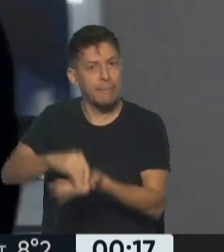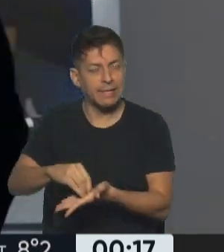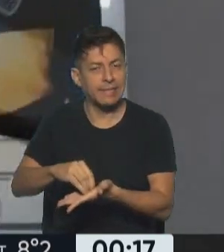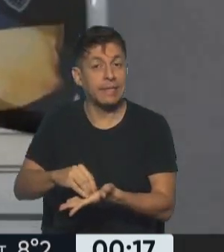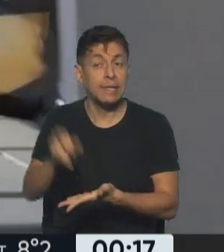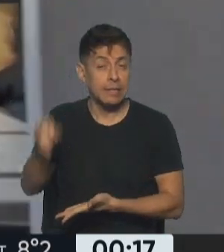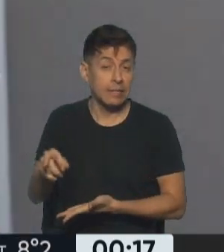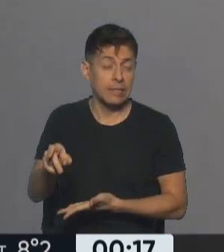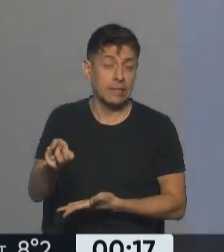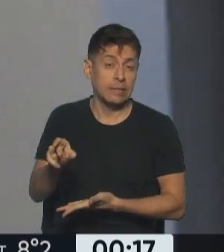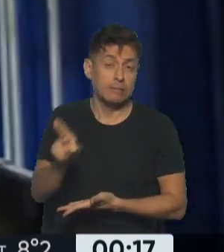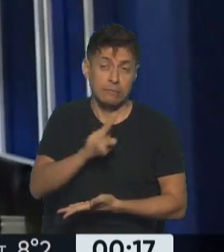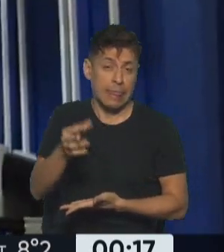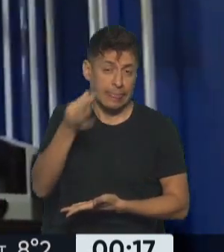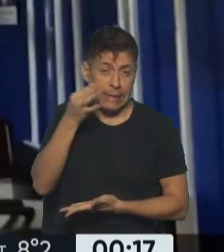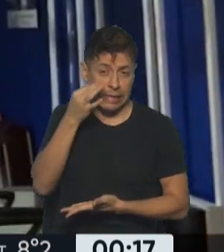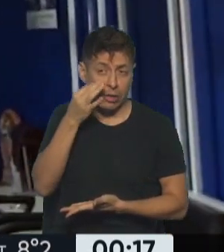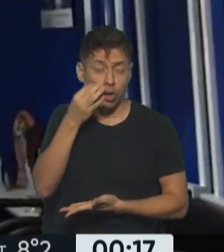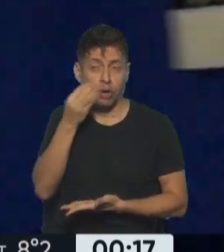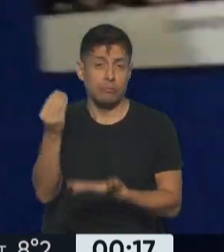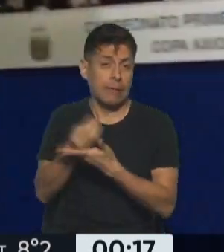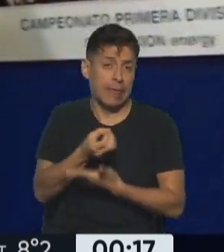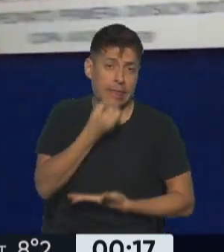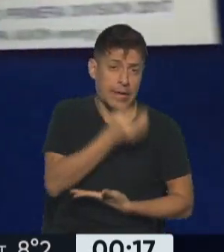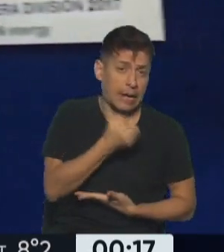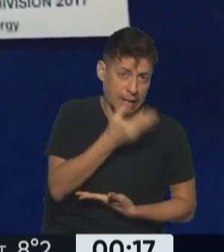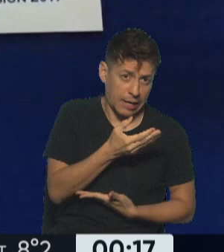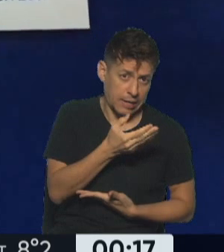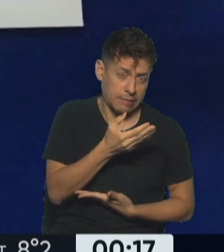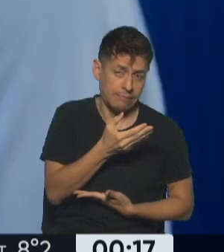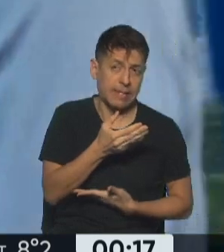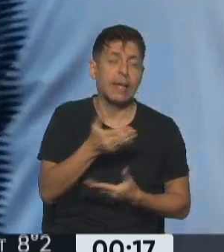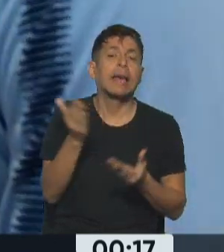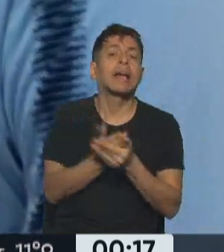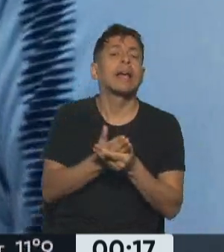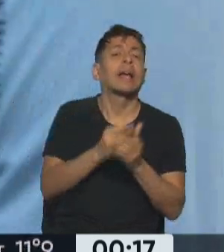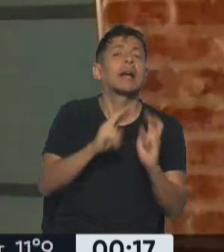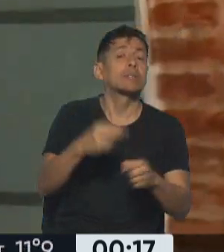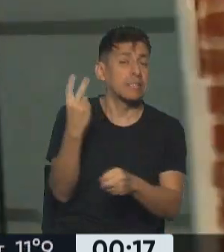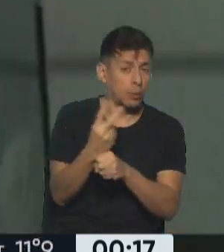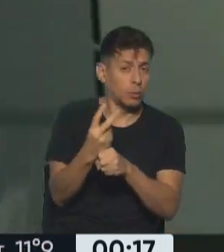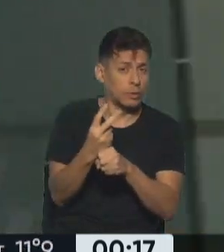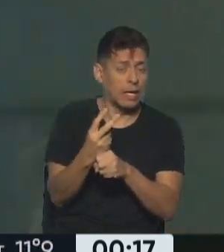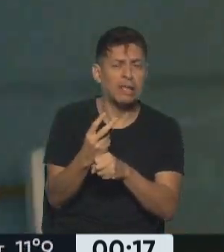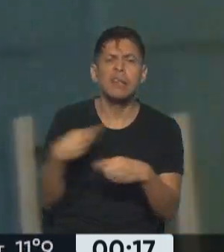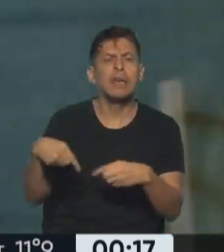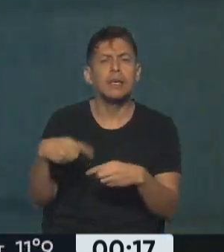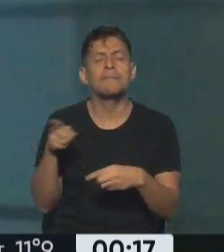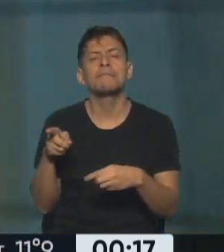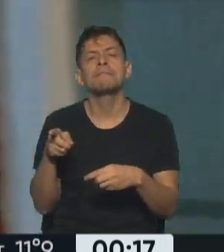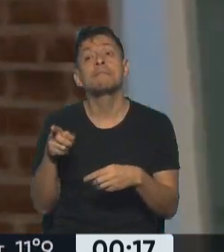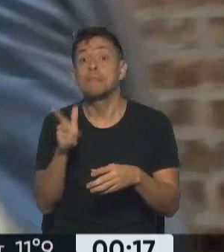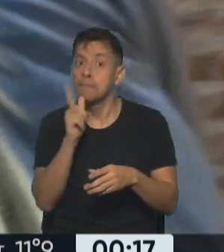Un atestigo que fue a declarar por la segunda causa y la más importante a esta altura, que se está investigando ahora, que tiene que ver con la presunta violación